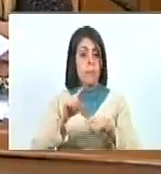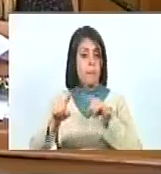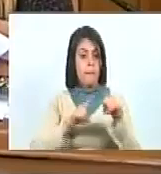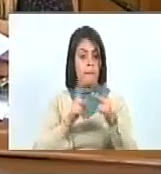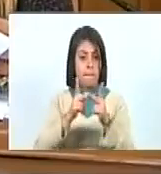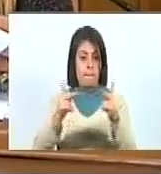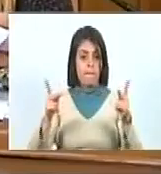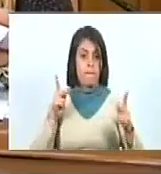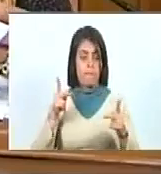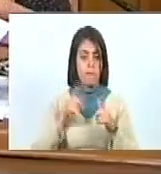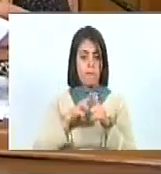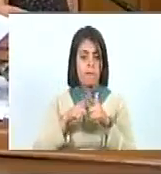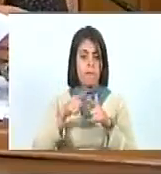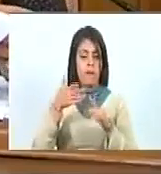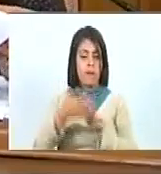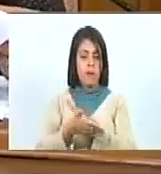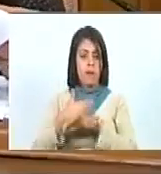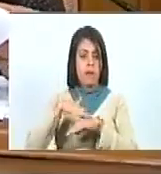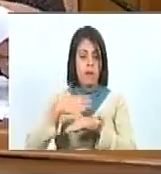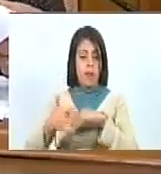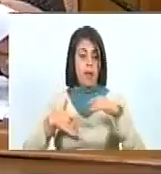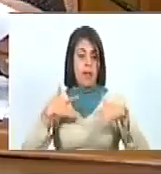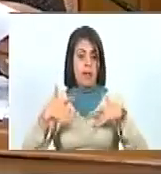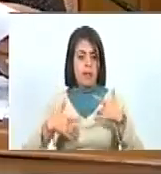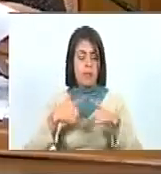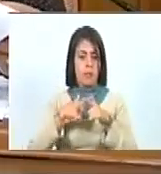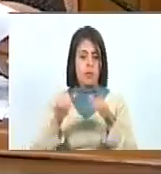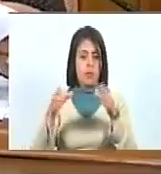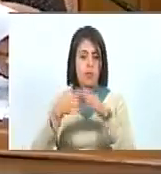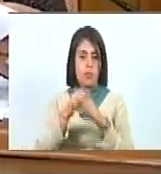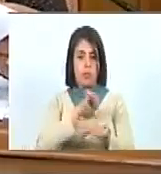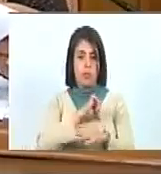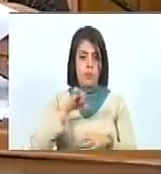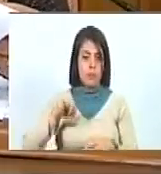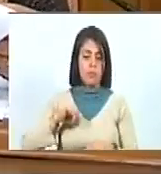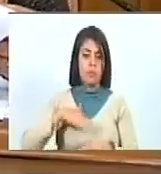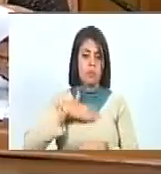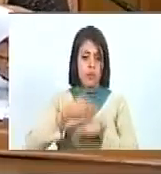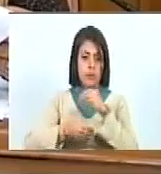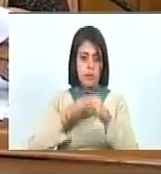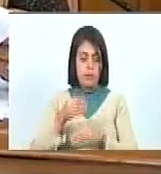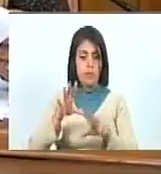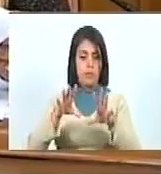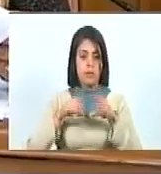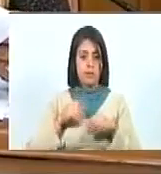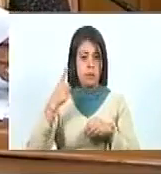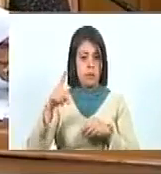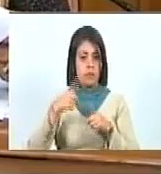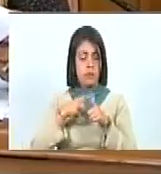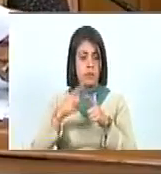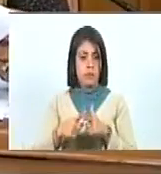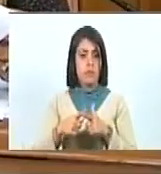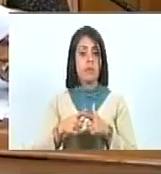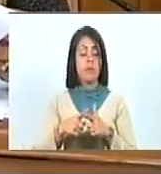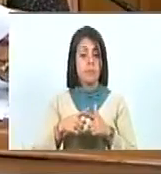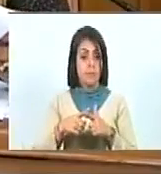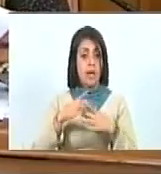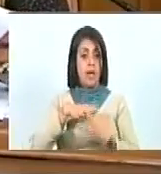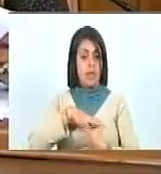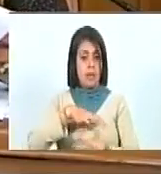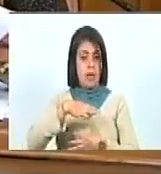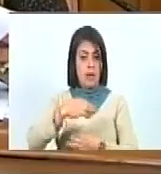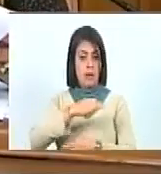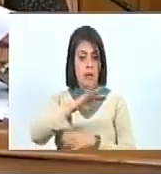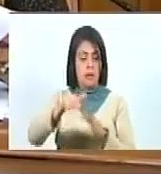pública y popular, así como las actividades del sector privado que puedan afectar derechos o intereses colectivos,